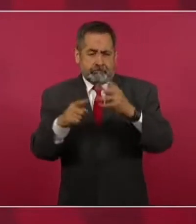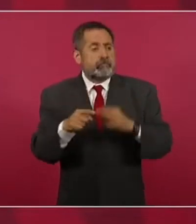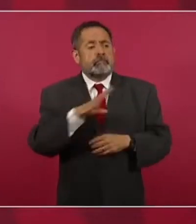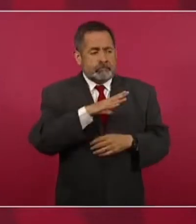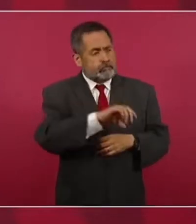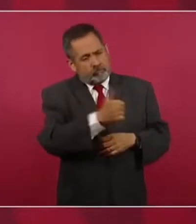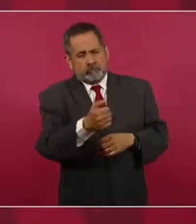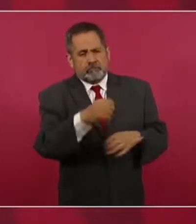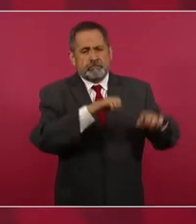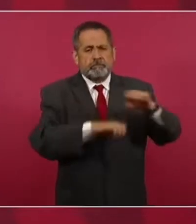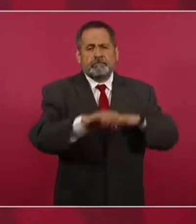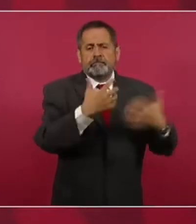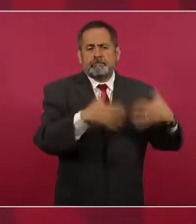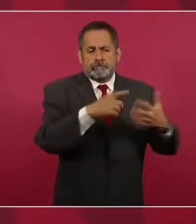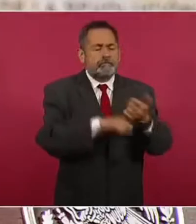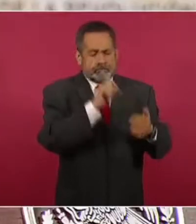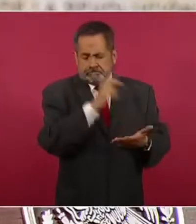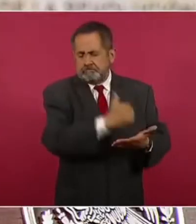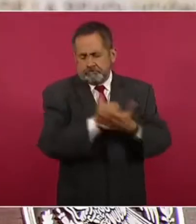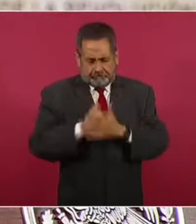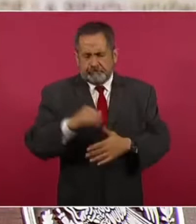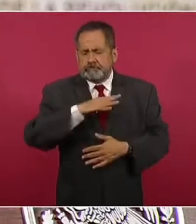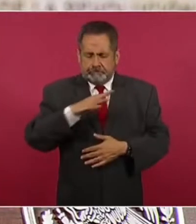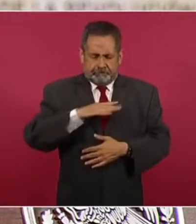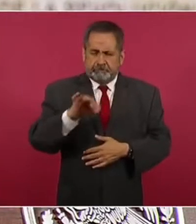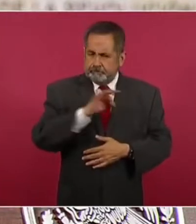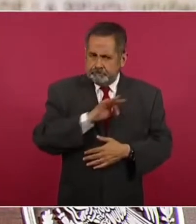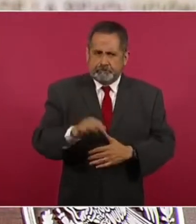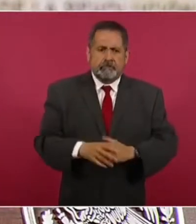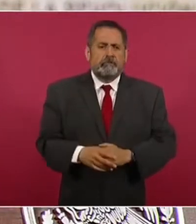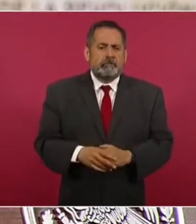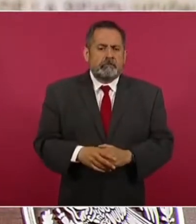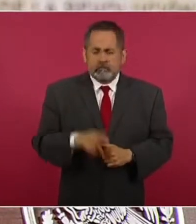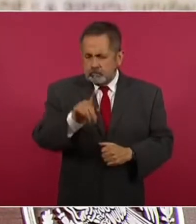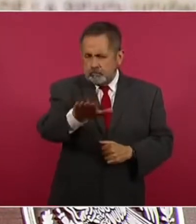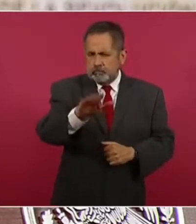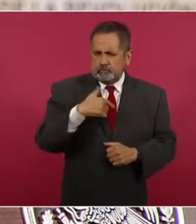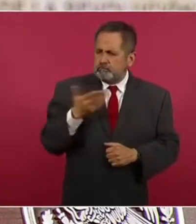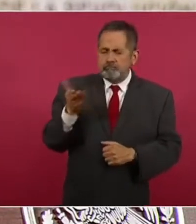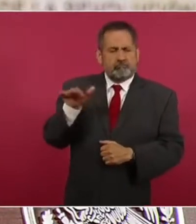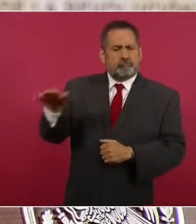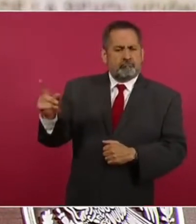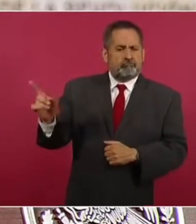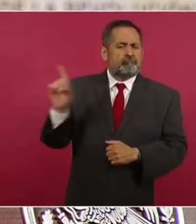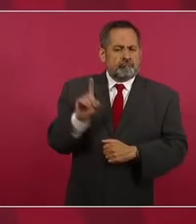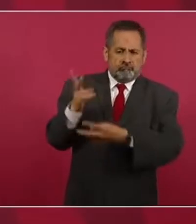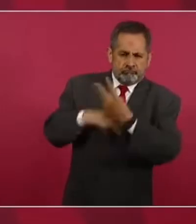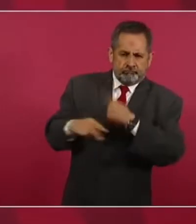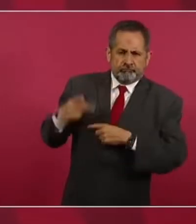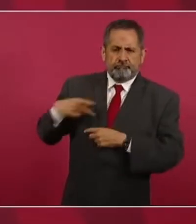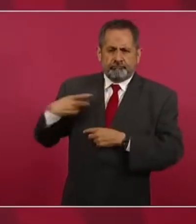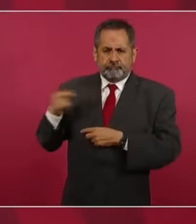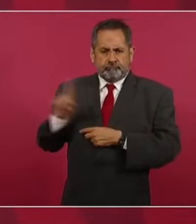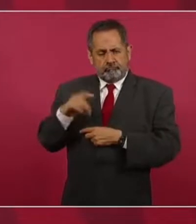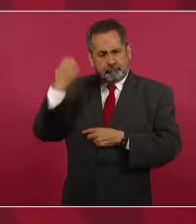que también ayudan con este propósito. Voy a pedir, repito, a los técnicos que